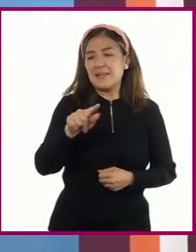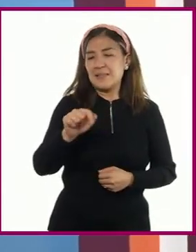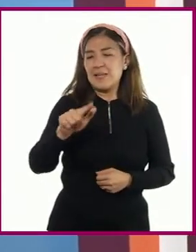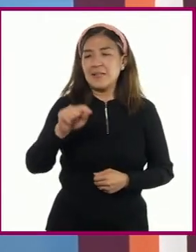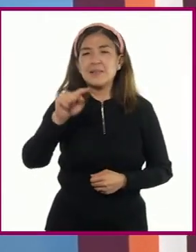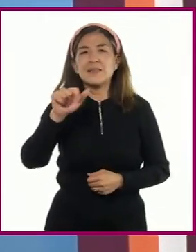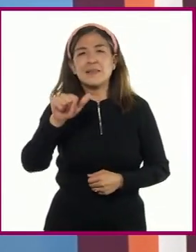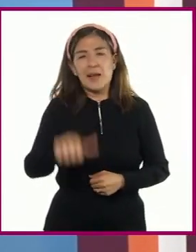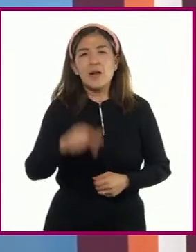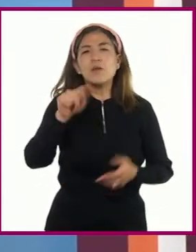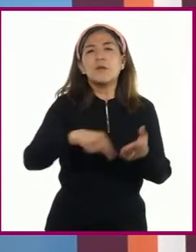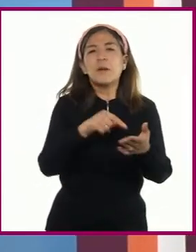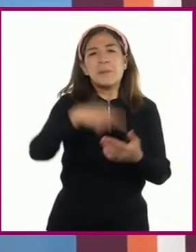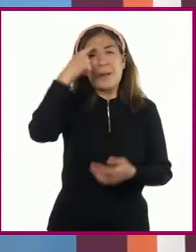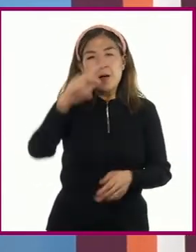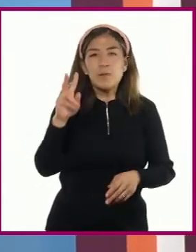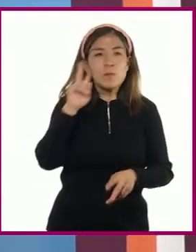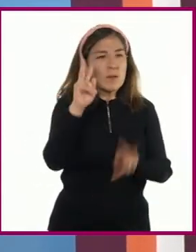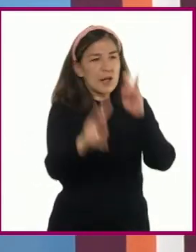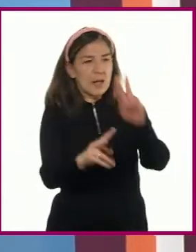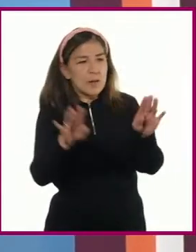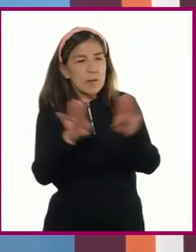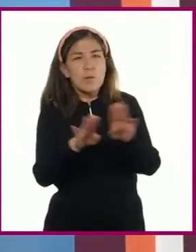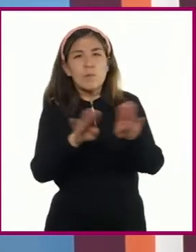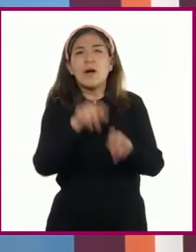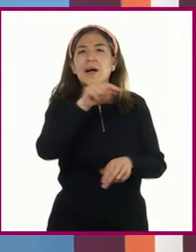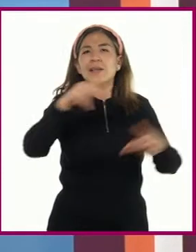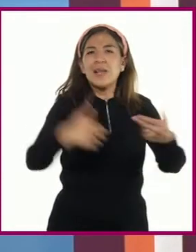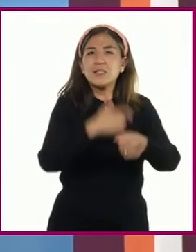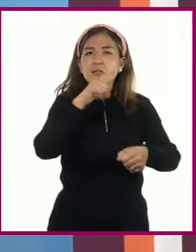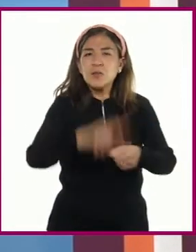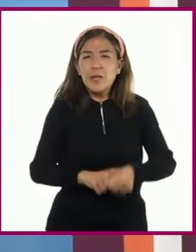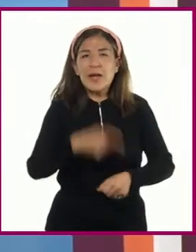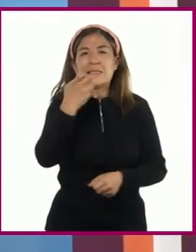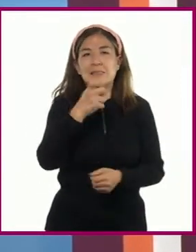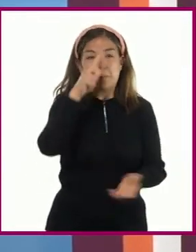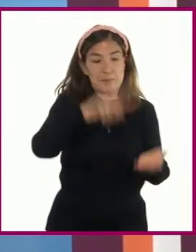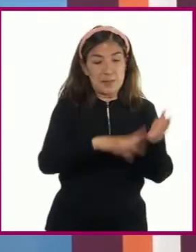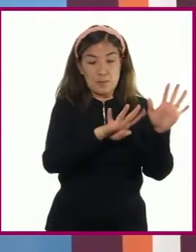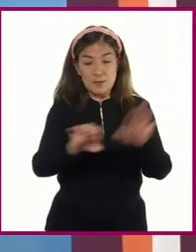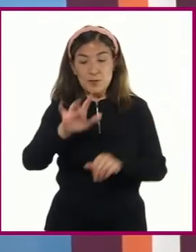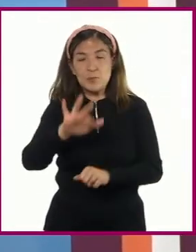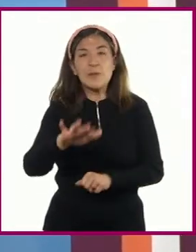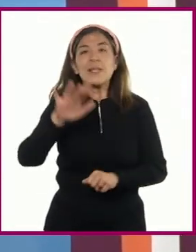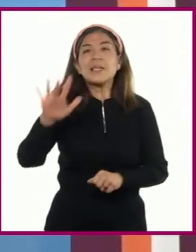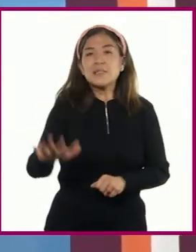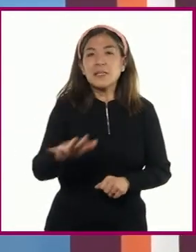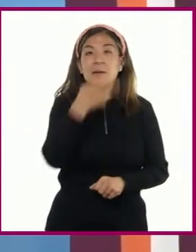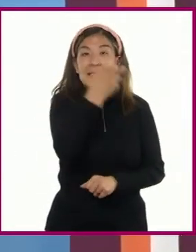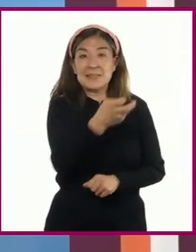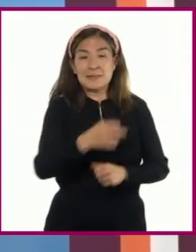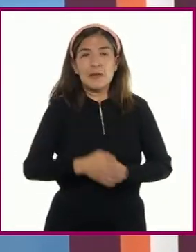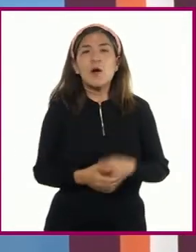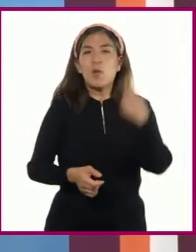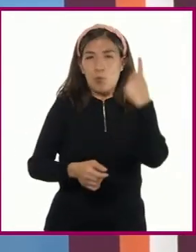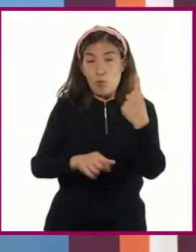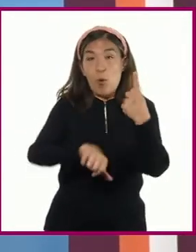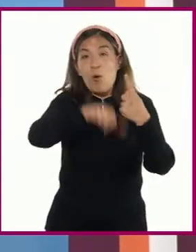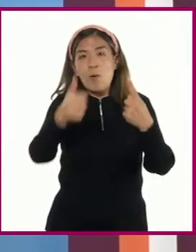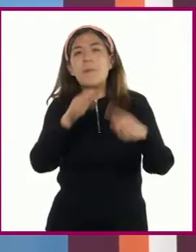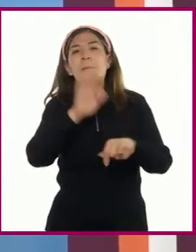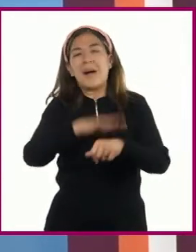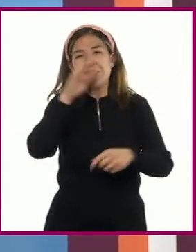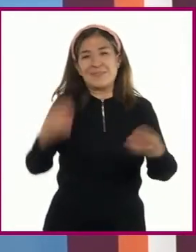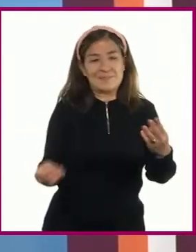atrajeron la atención nacional inicialmente en 1955, cuando él y otros activistas de